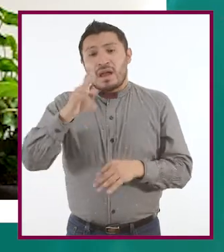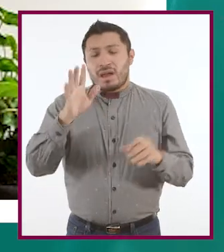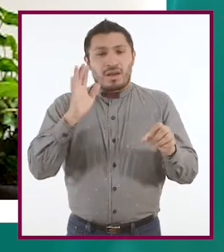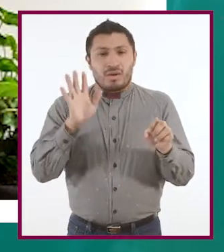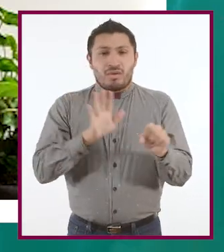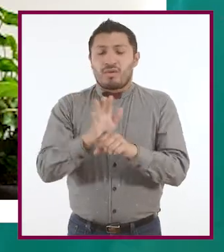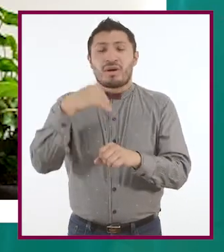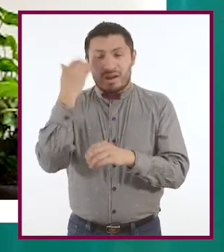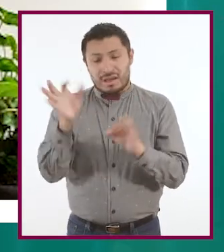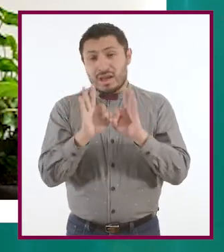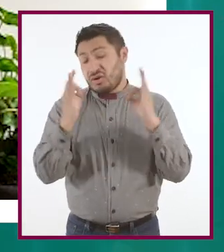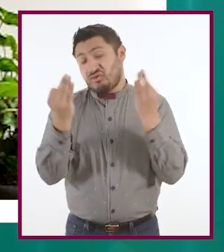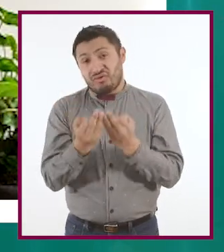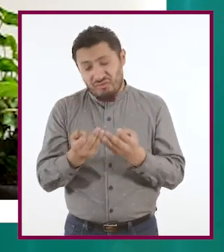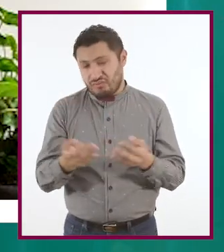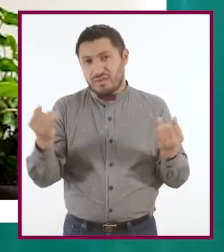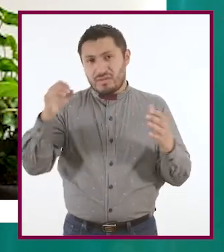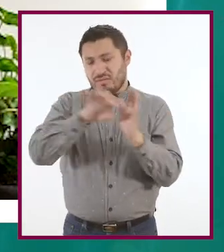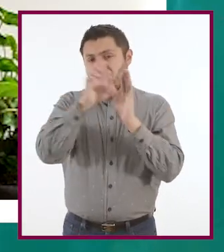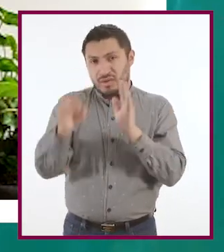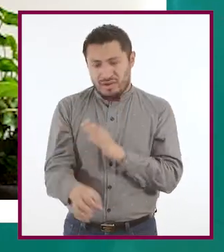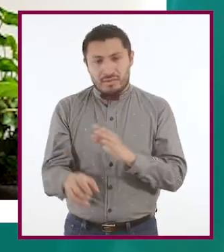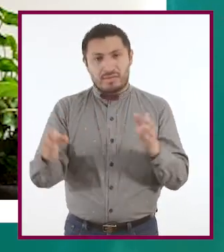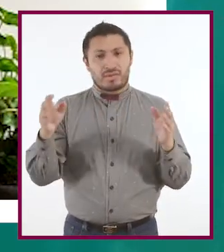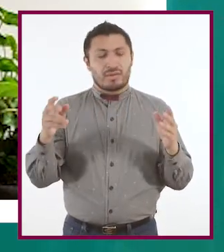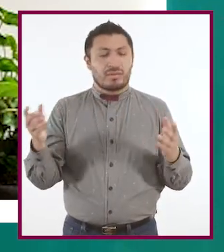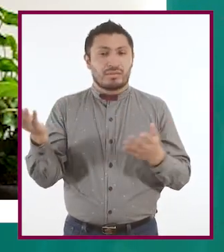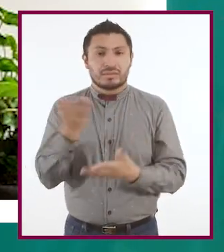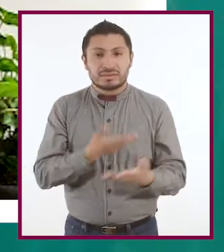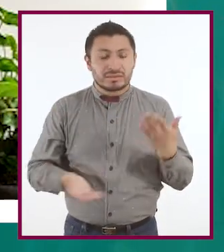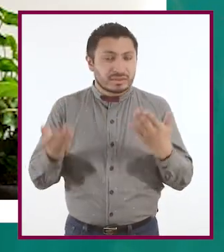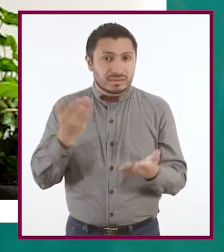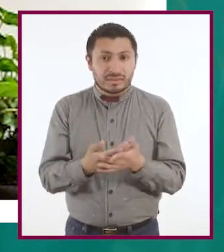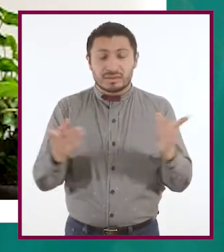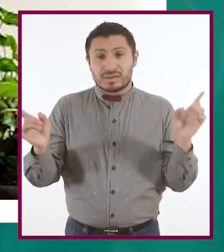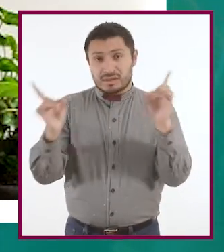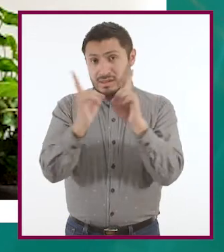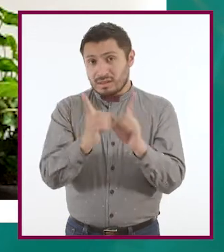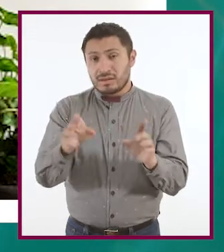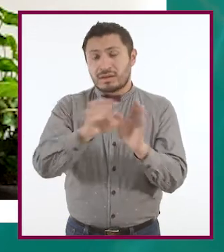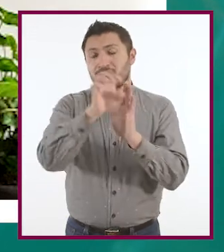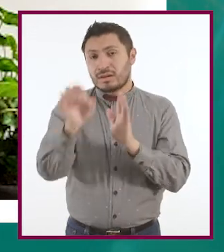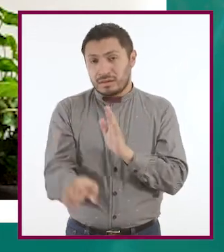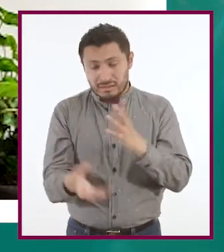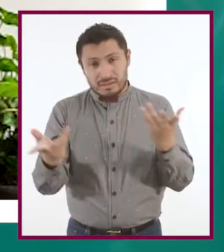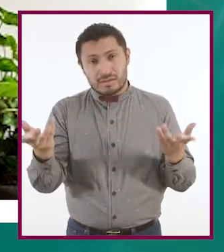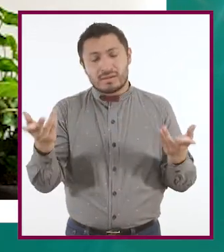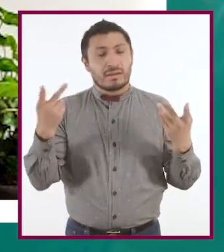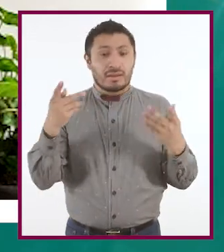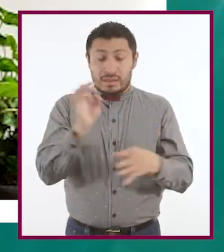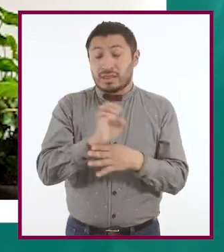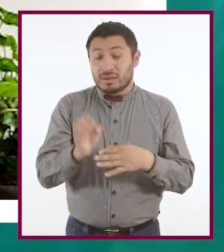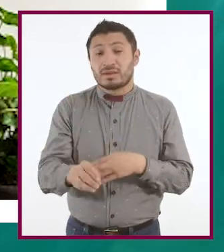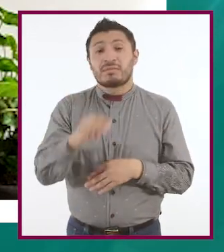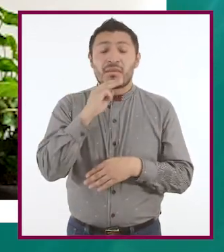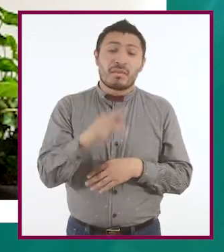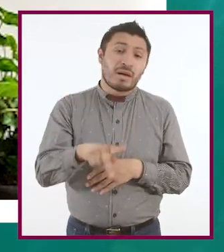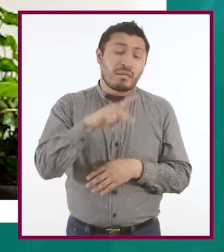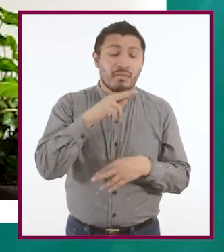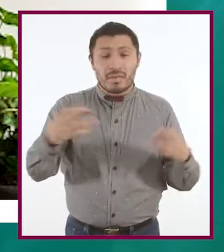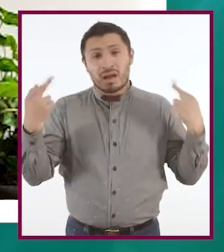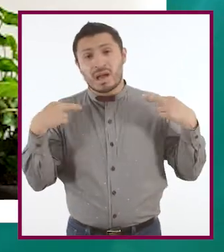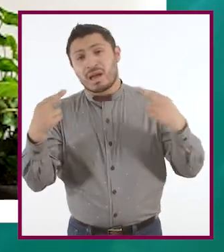cualquier medio, por ejemplo, también en los medios físicos. Por lo tanto, las madres, los padres, los profesores,